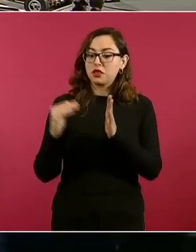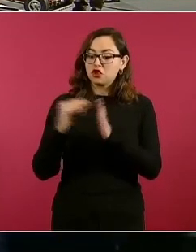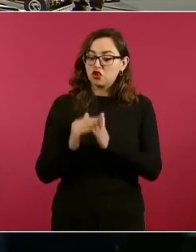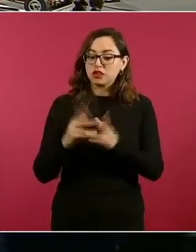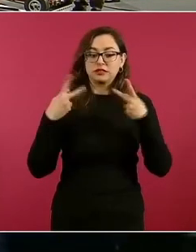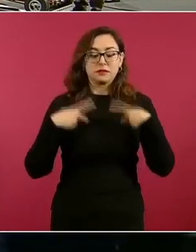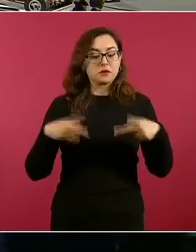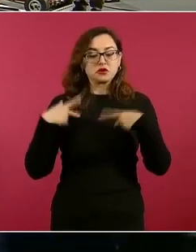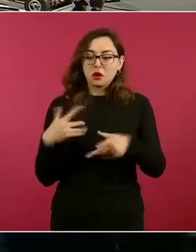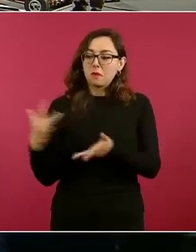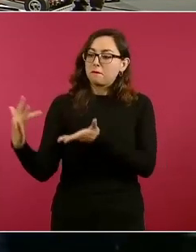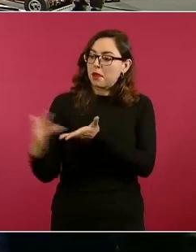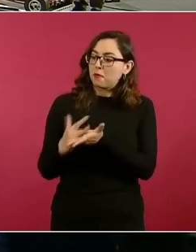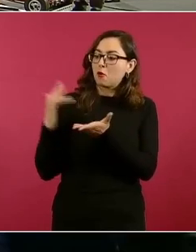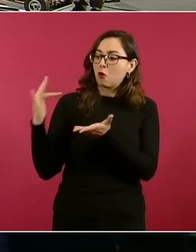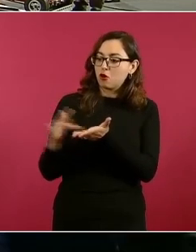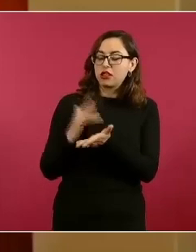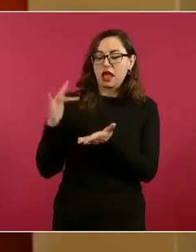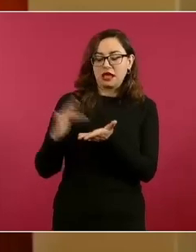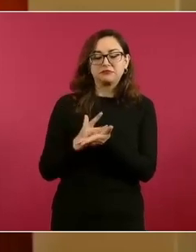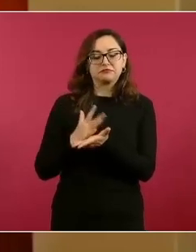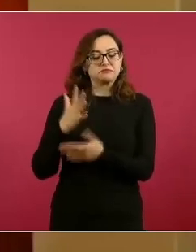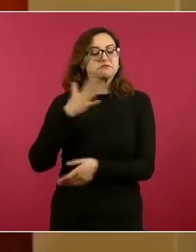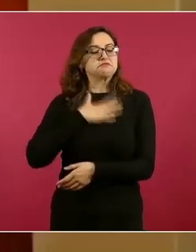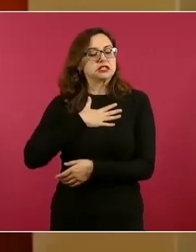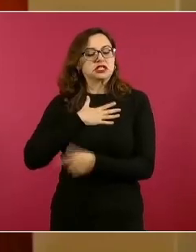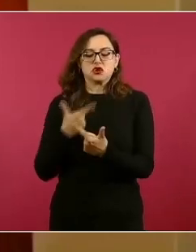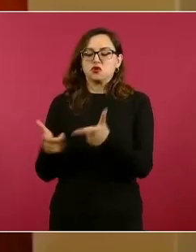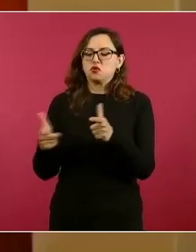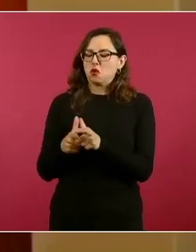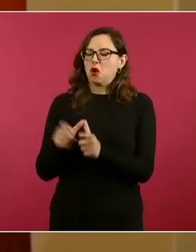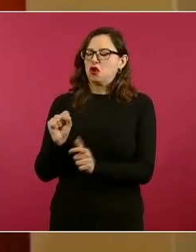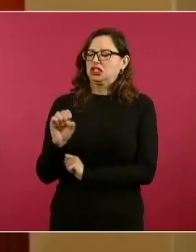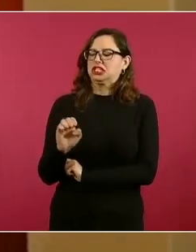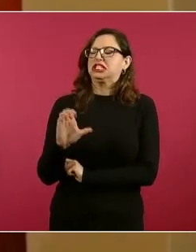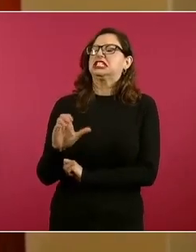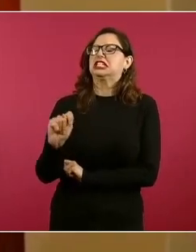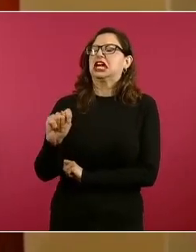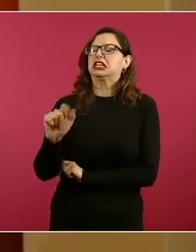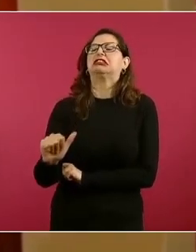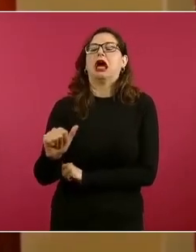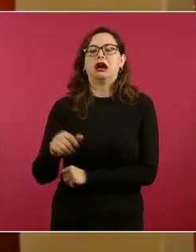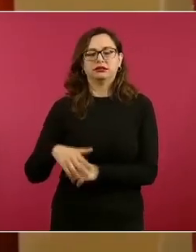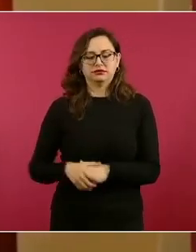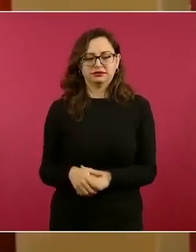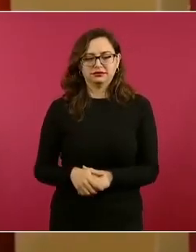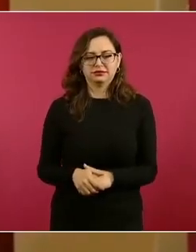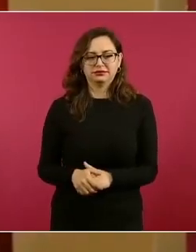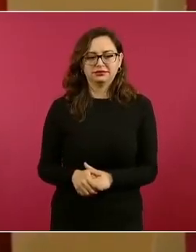de personas formamos parte de la secta obradorista.